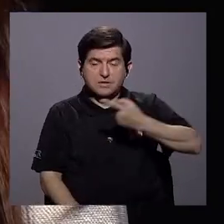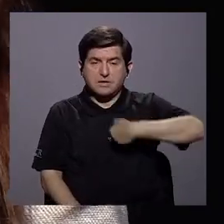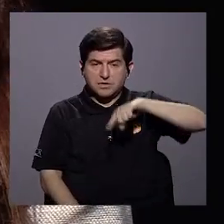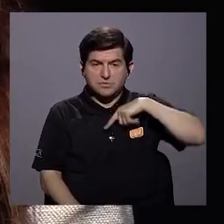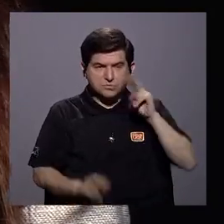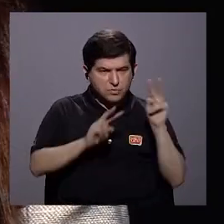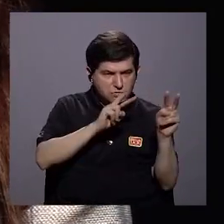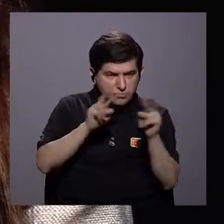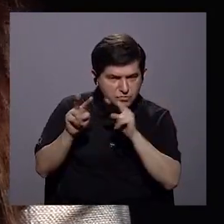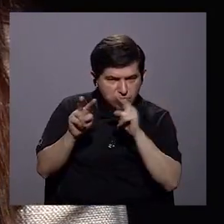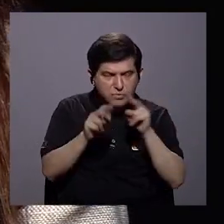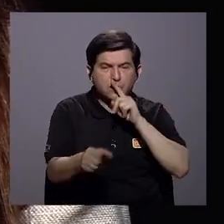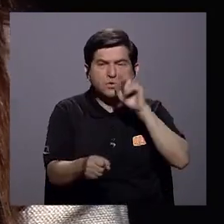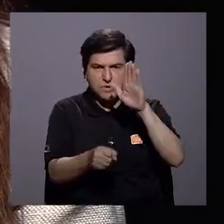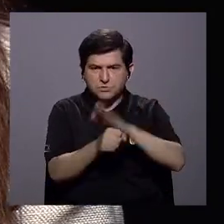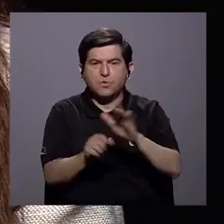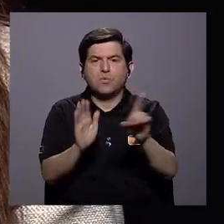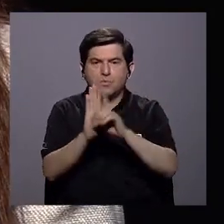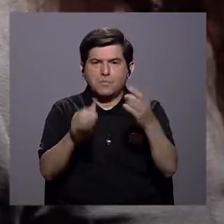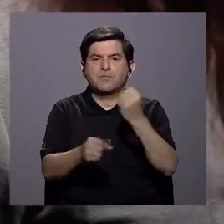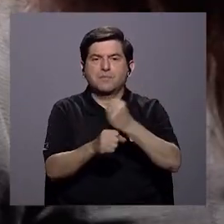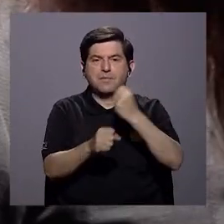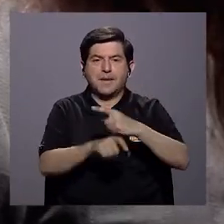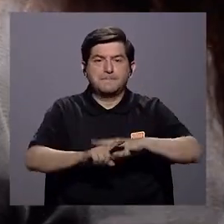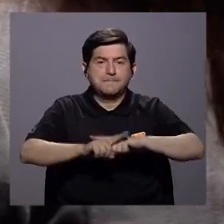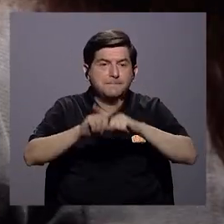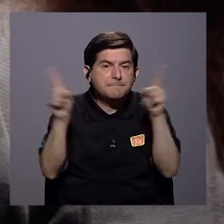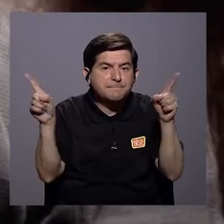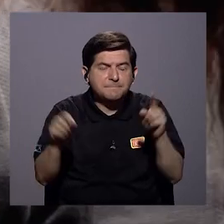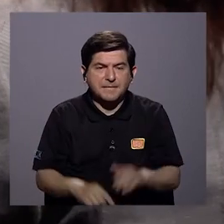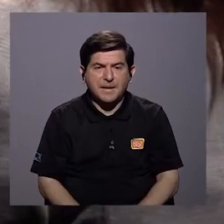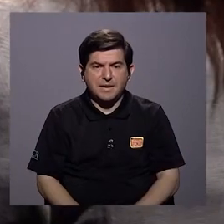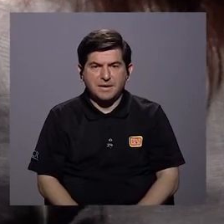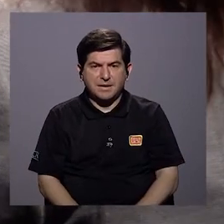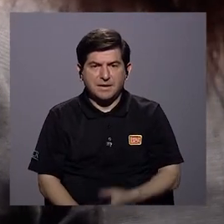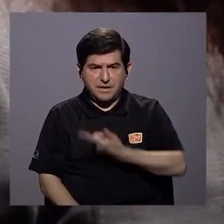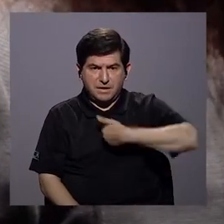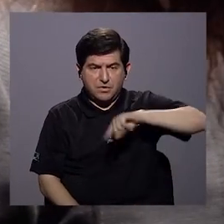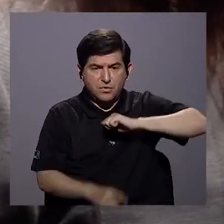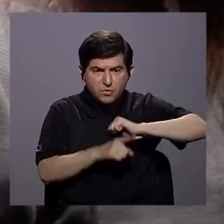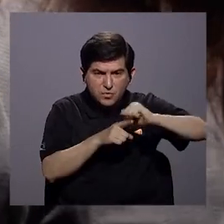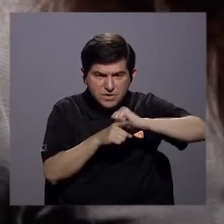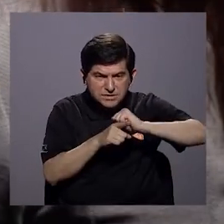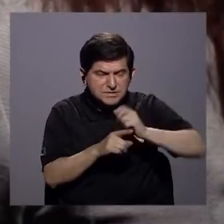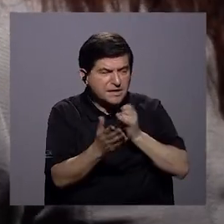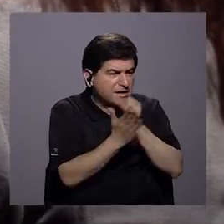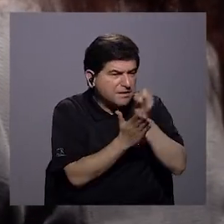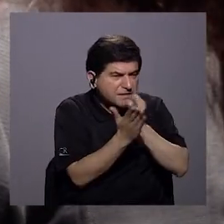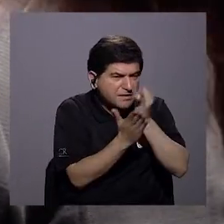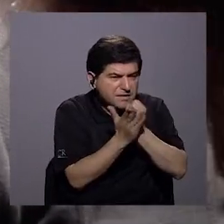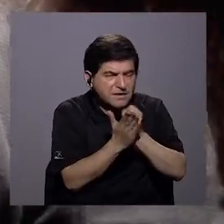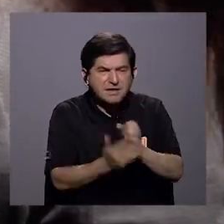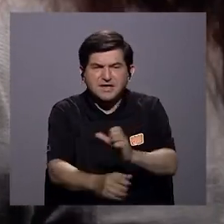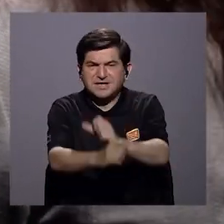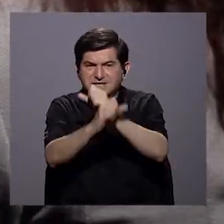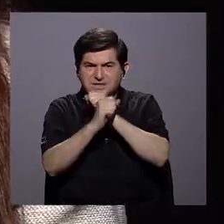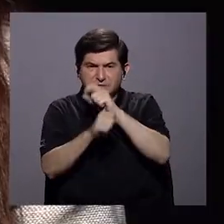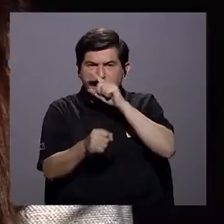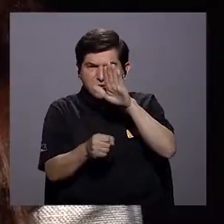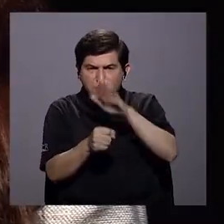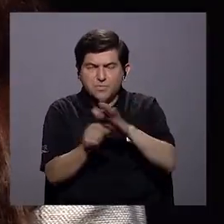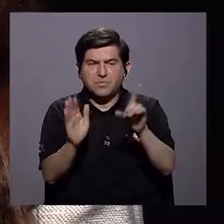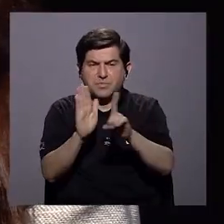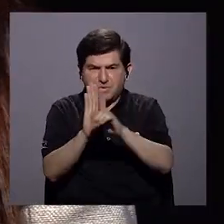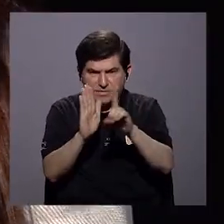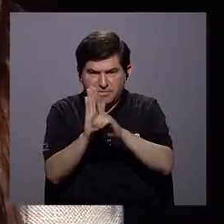velar por el cumplimiento de los derechos laborales, pero nuestro ejercicio de inspección y de garantizar el